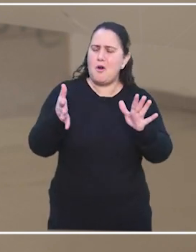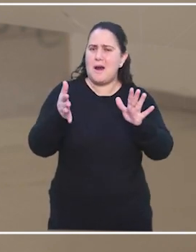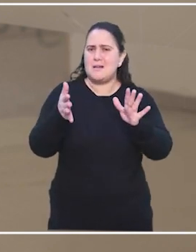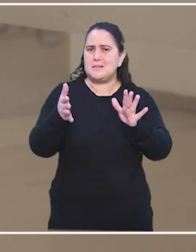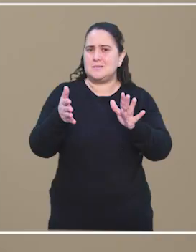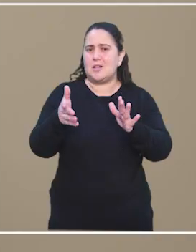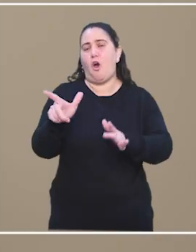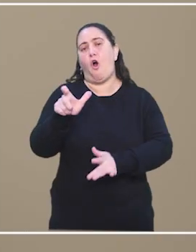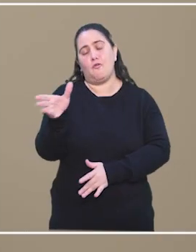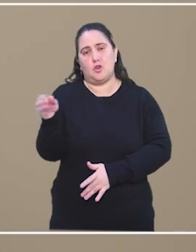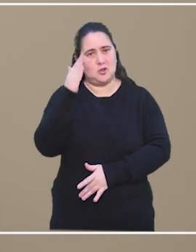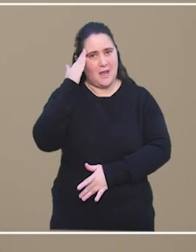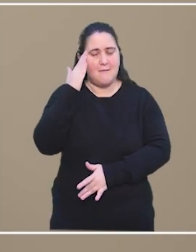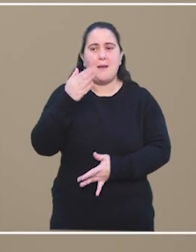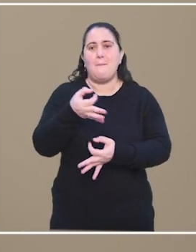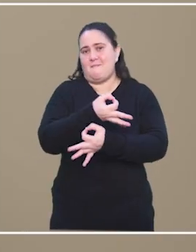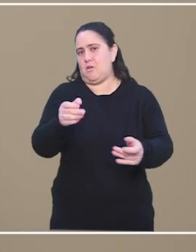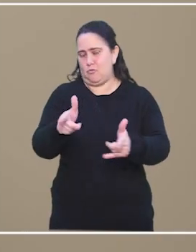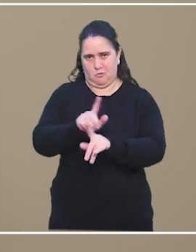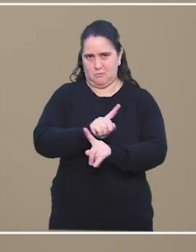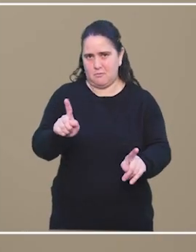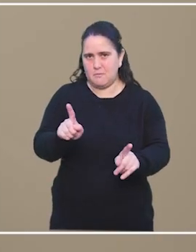sabemos, es un sistema imperfecto,